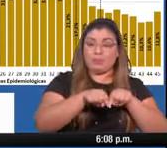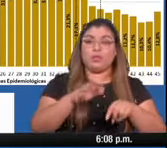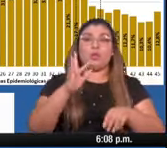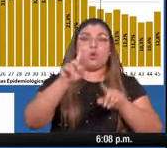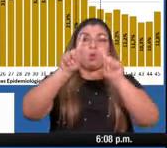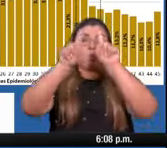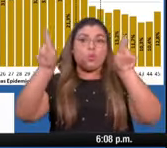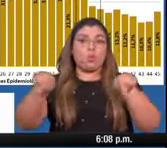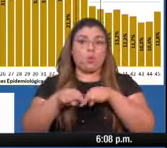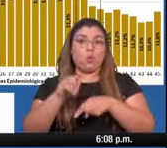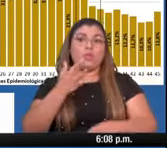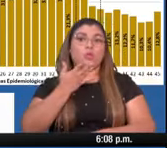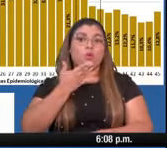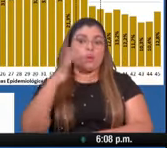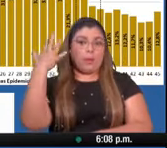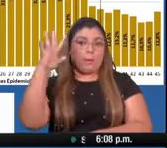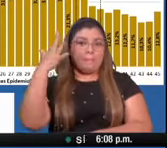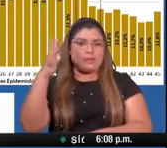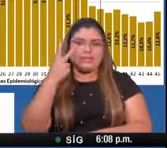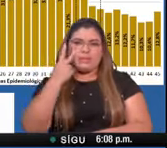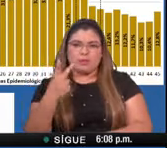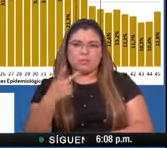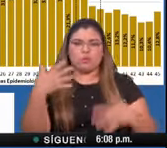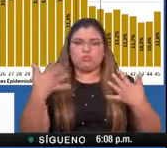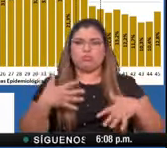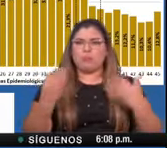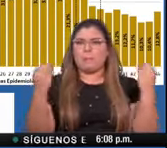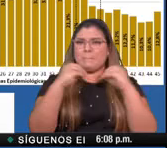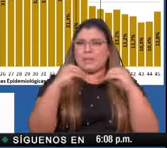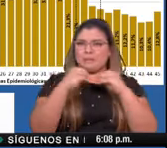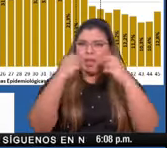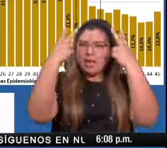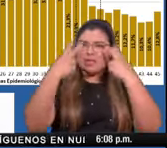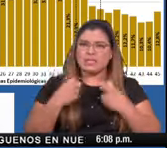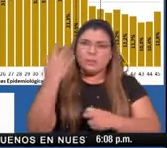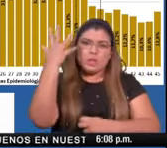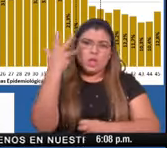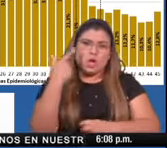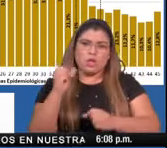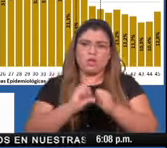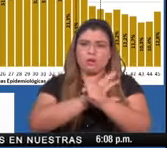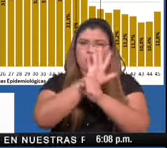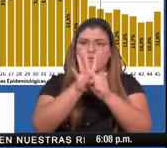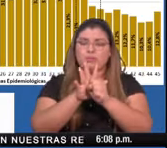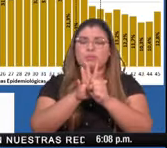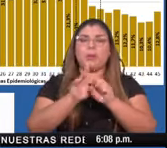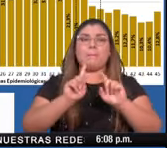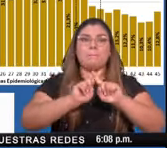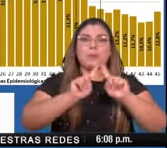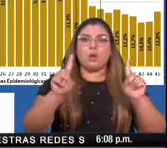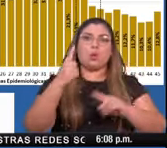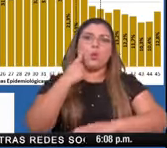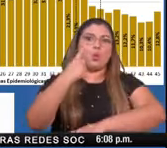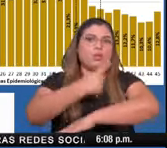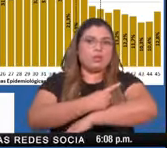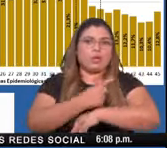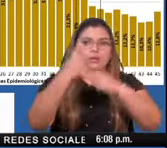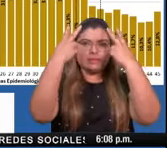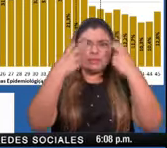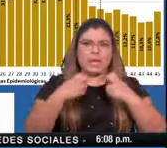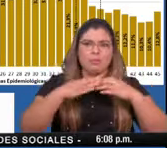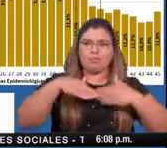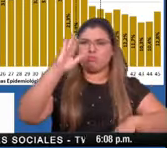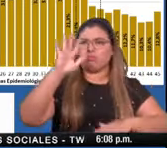cómo a pesar de ese gran número de pruebas que se han realizado, los porcentajes de positividad se